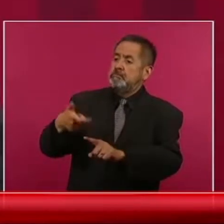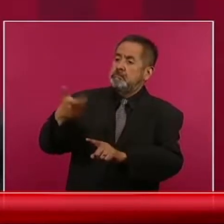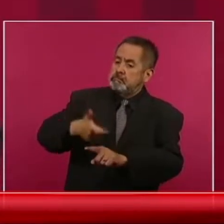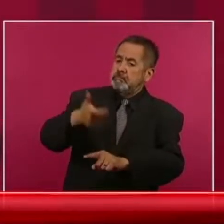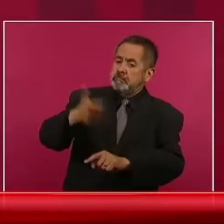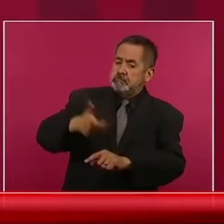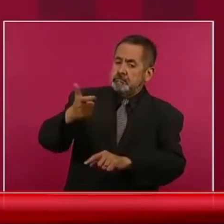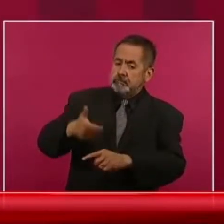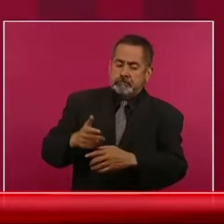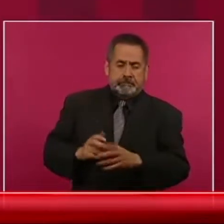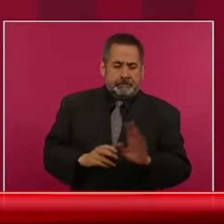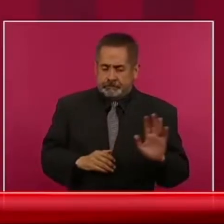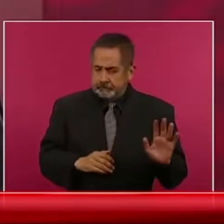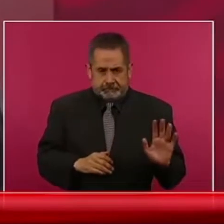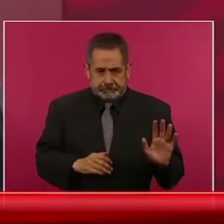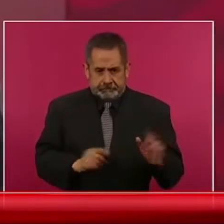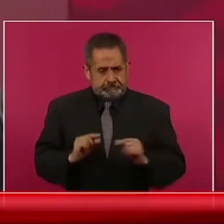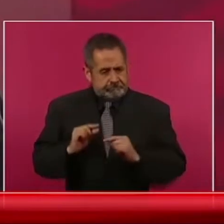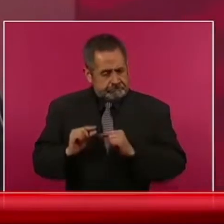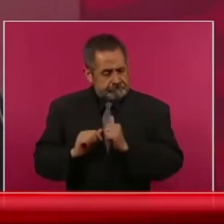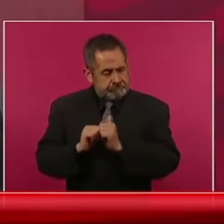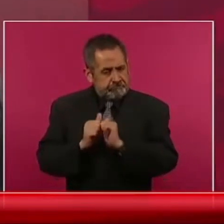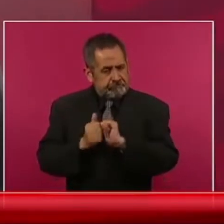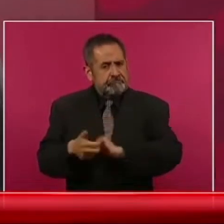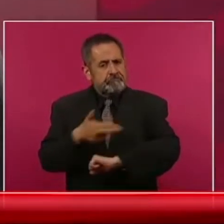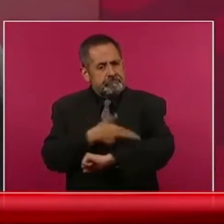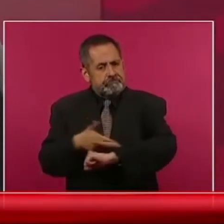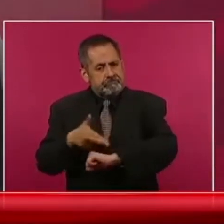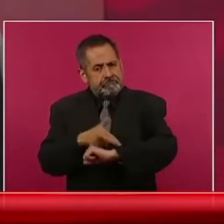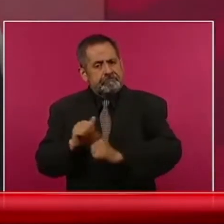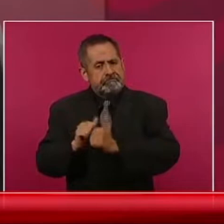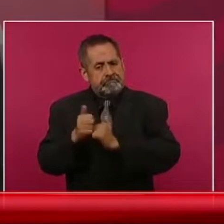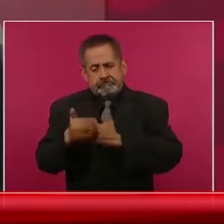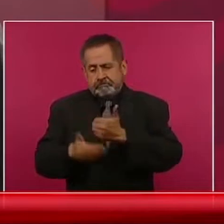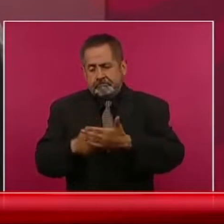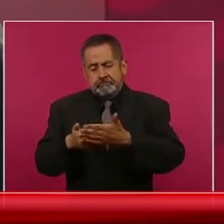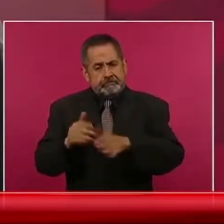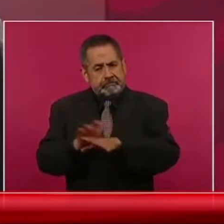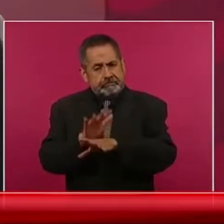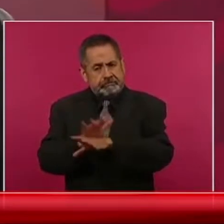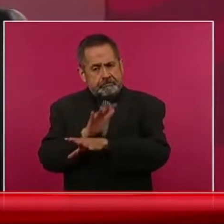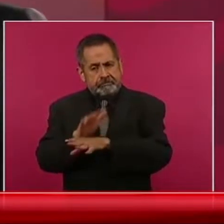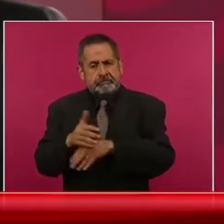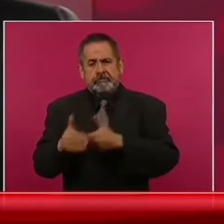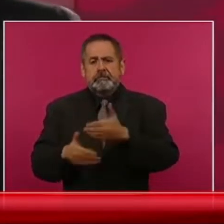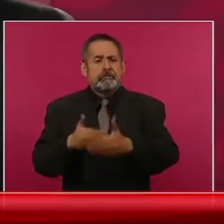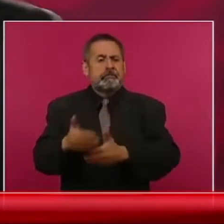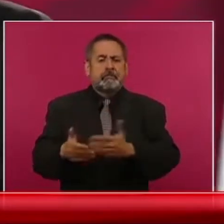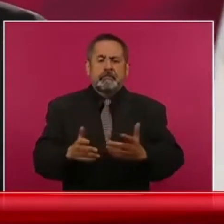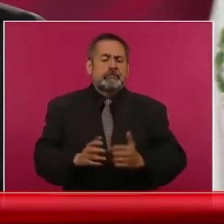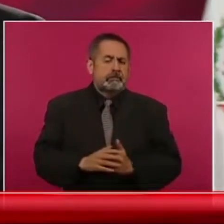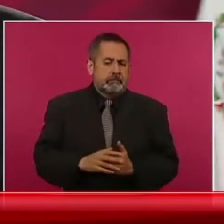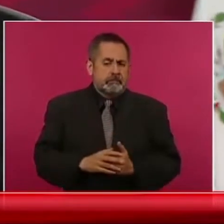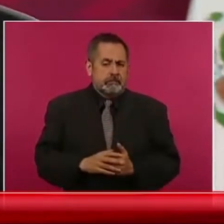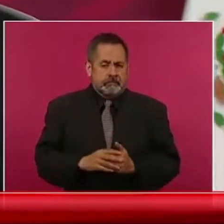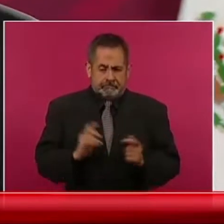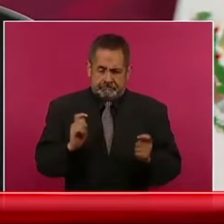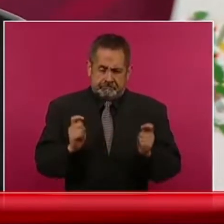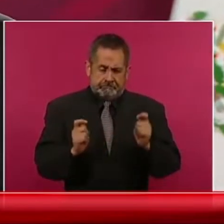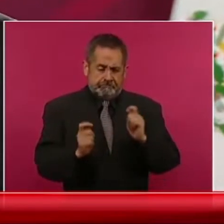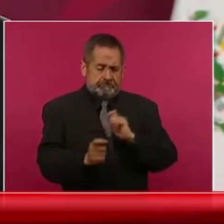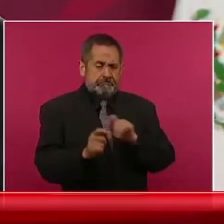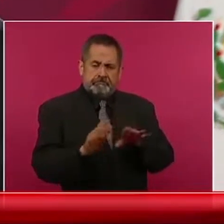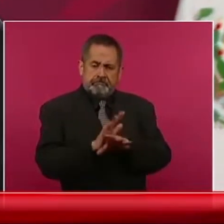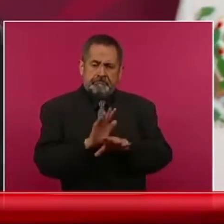Es que son procesos de cambio, de transición.